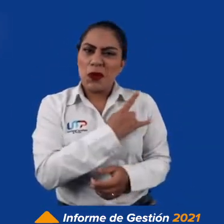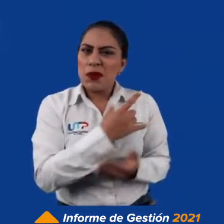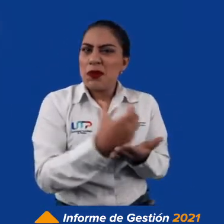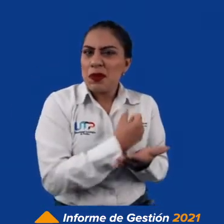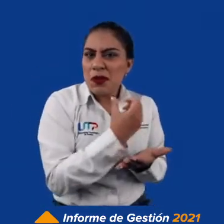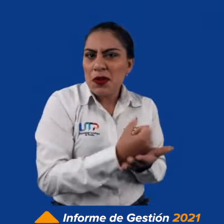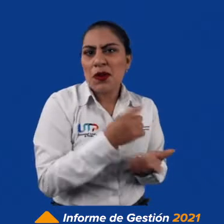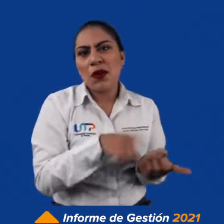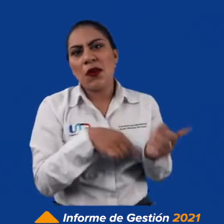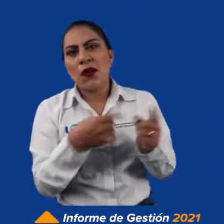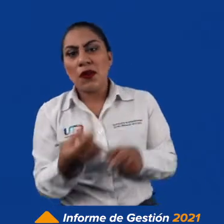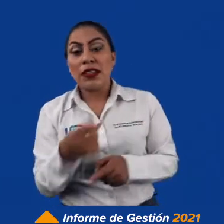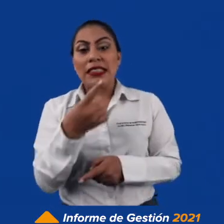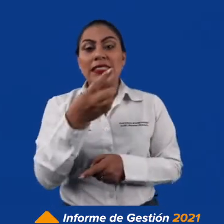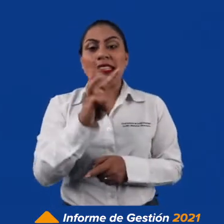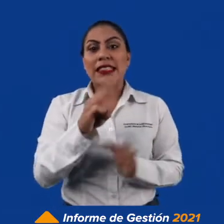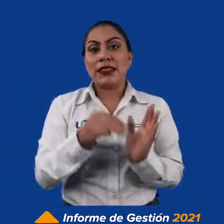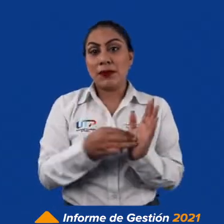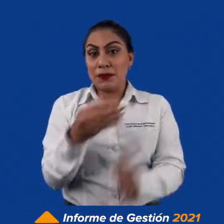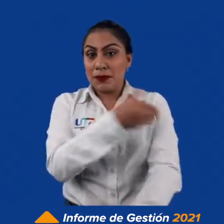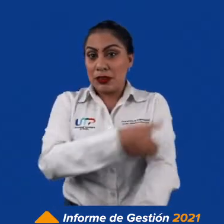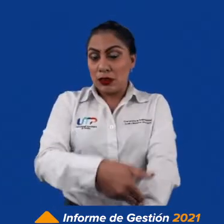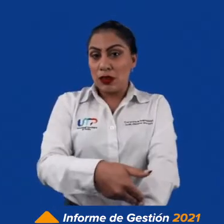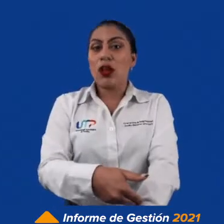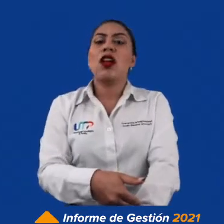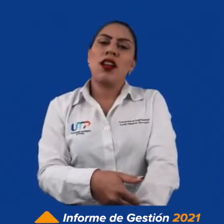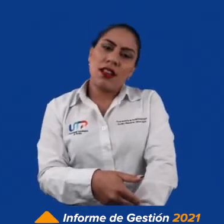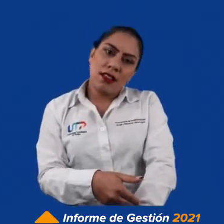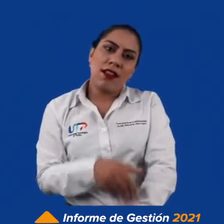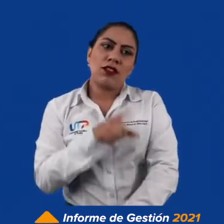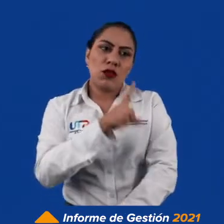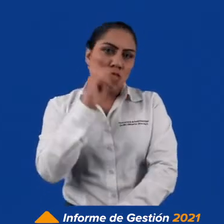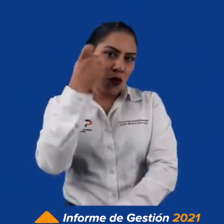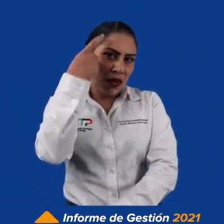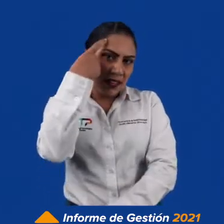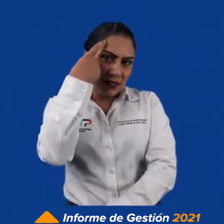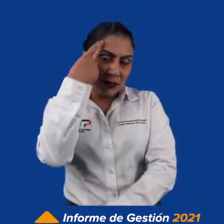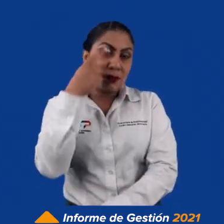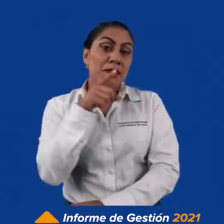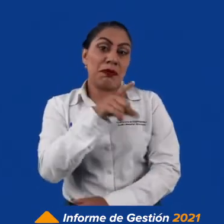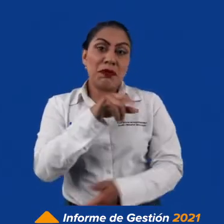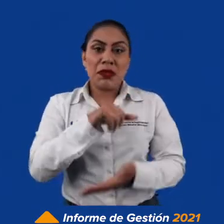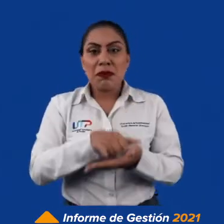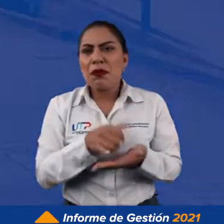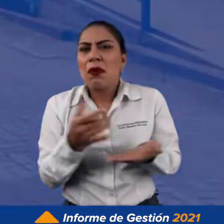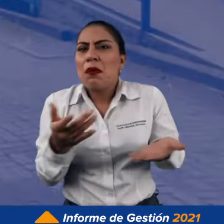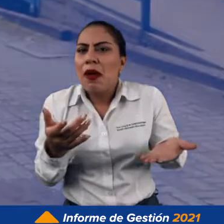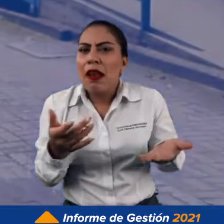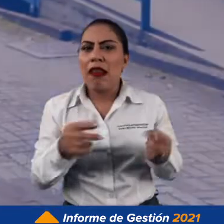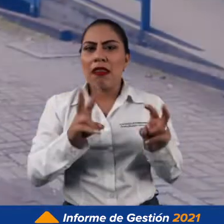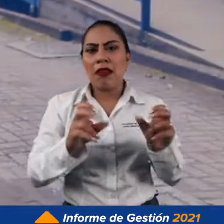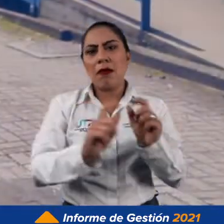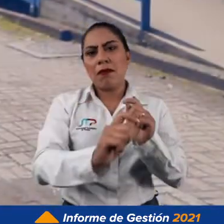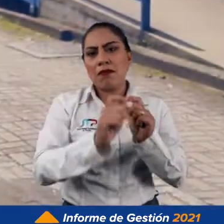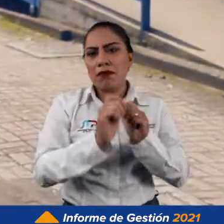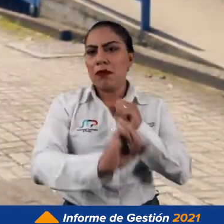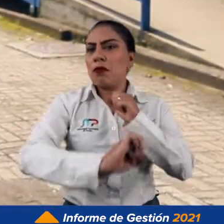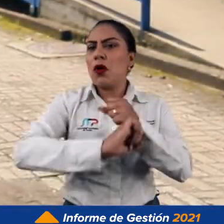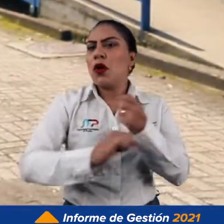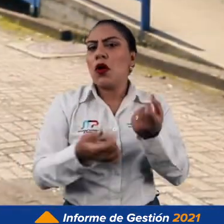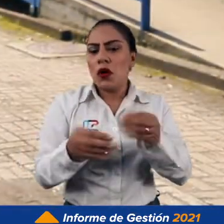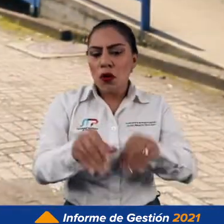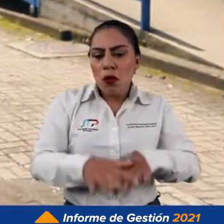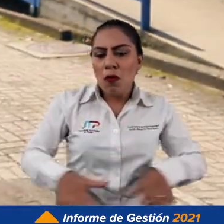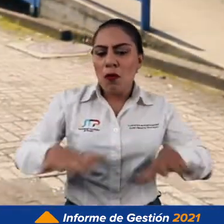contrapartidas de la Universidad y 13.000 millones de pesos contrapartidas de la Gobernación, representados en el